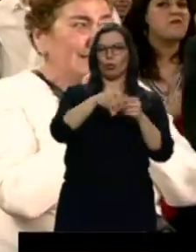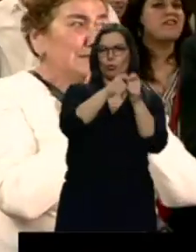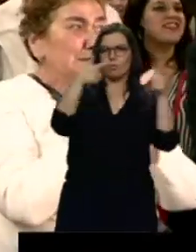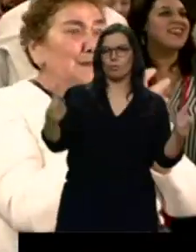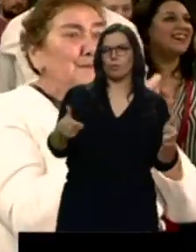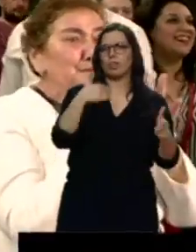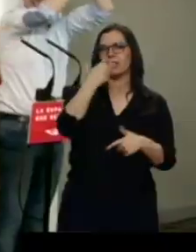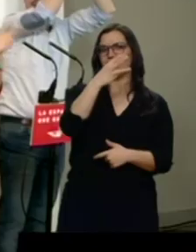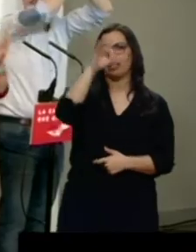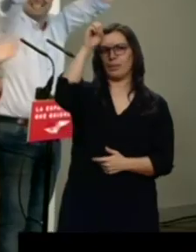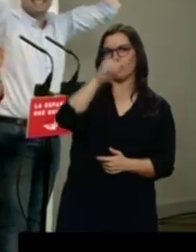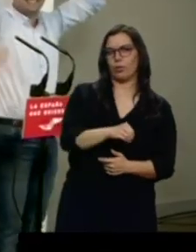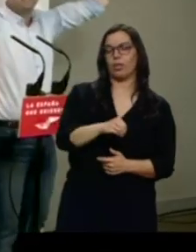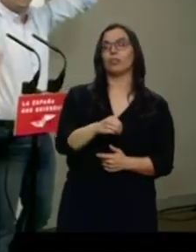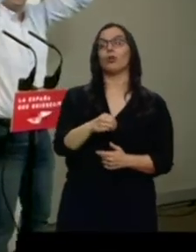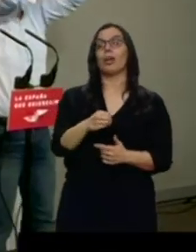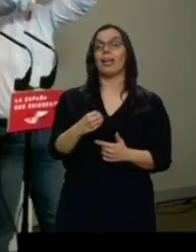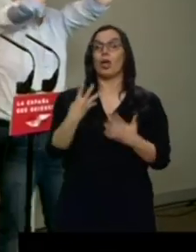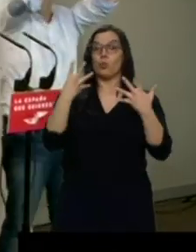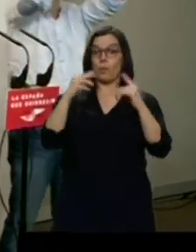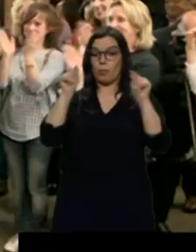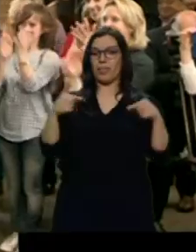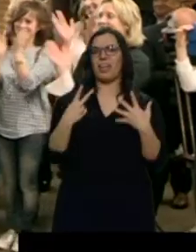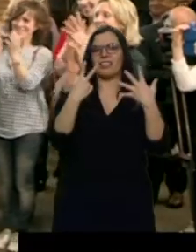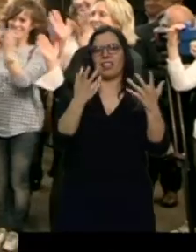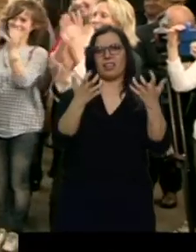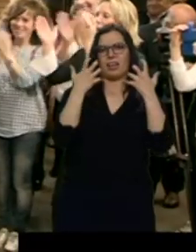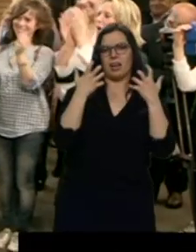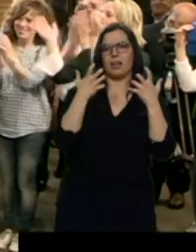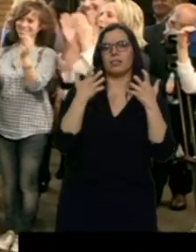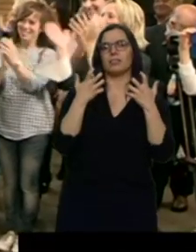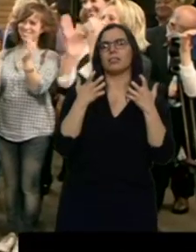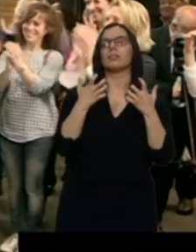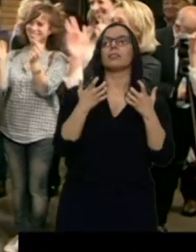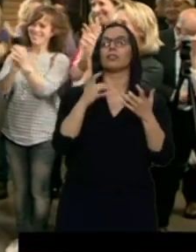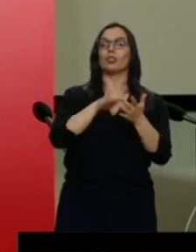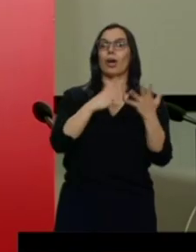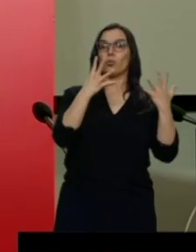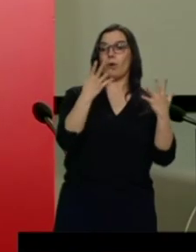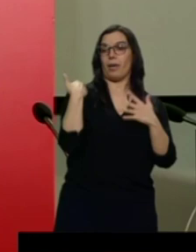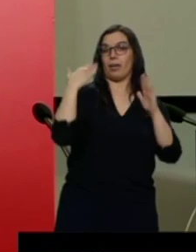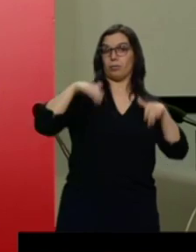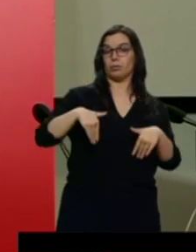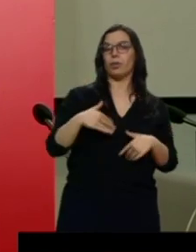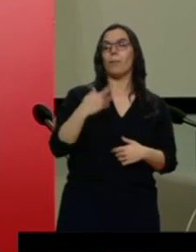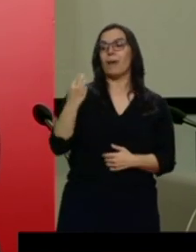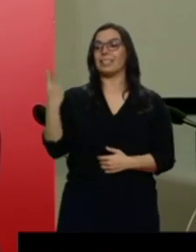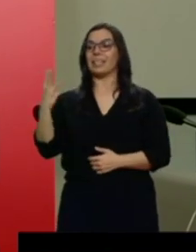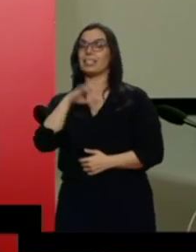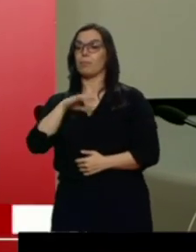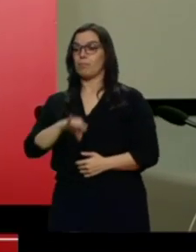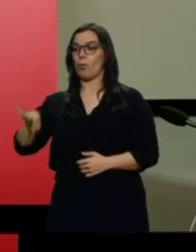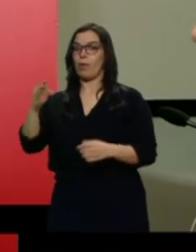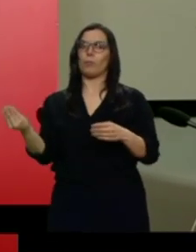en 7 de las 9 provincias de la comunidad, suma los 9 que obtuvo en 2016 y los 3 que pierde Podemos. Tenemos más diputados que el Partido Popular,